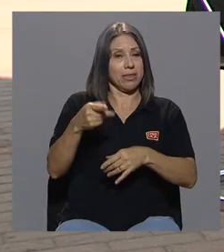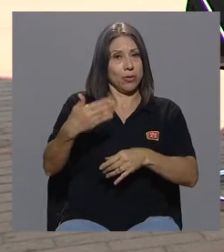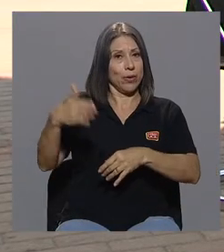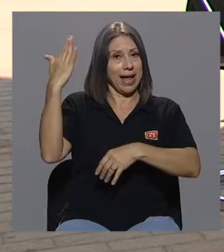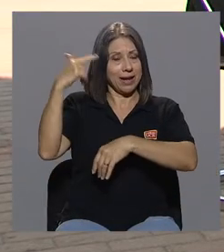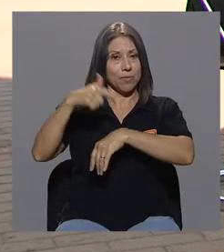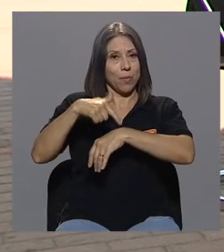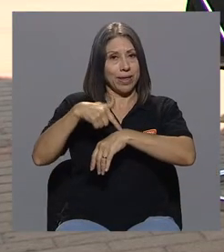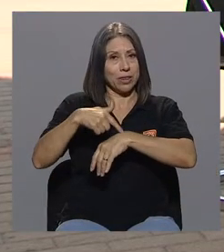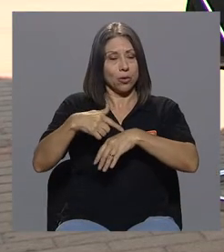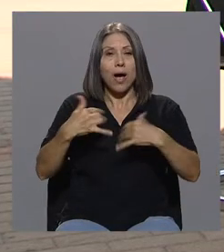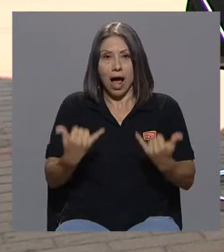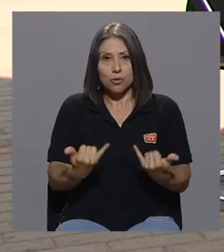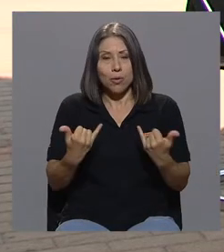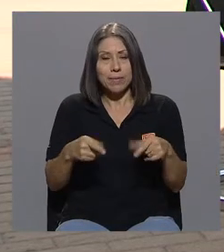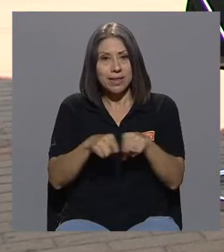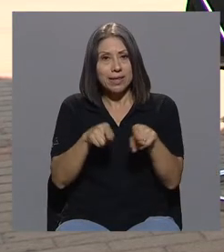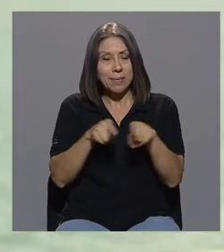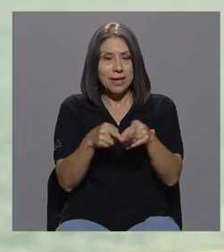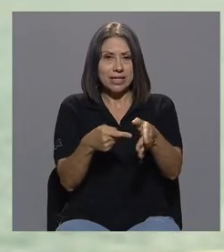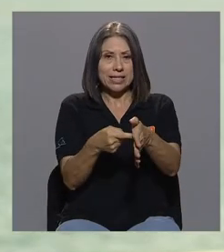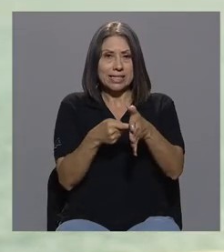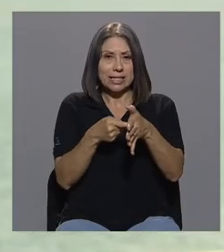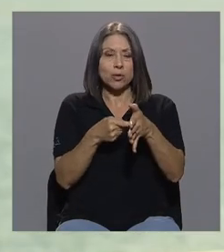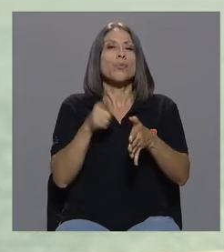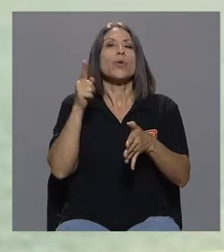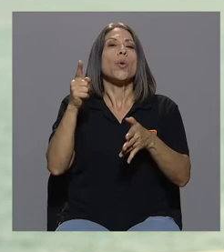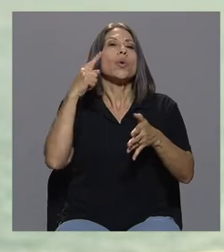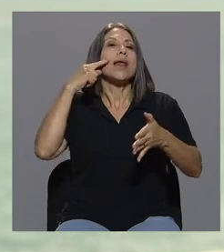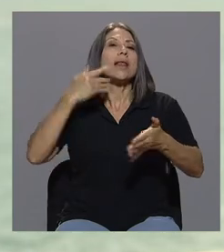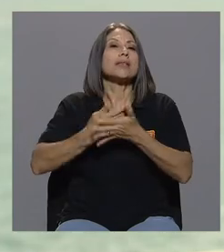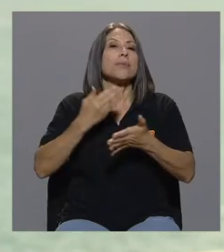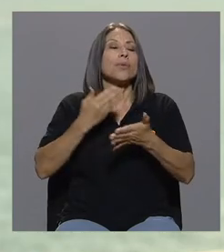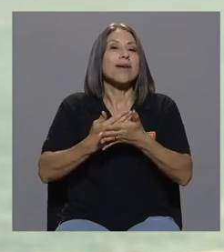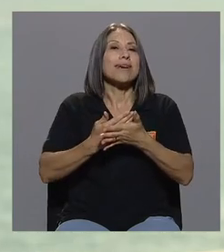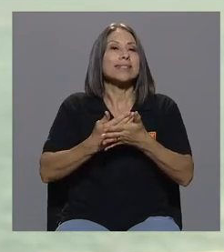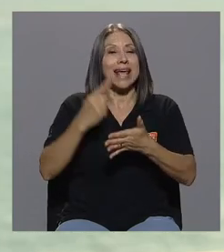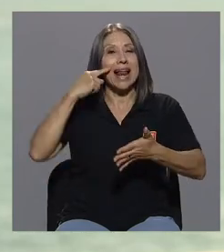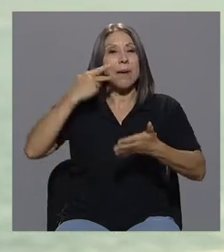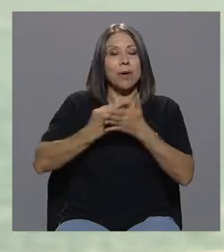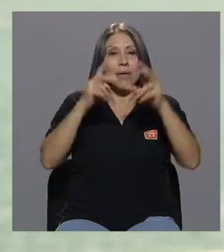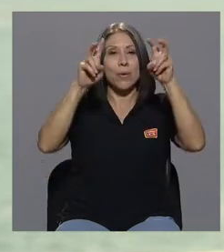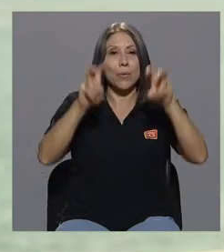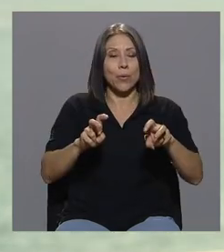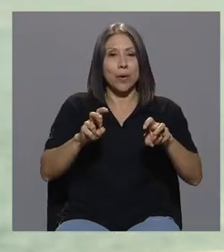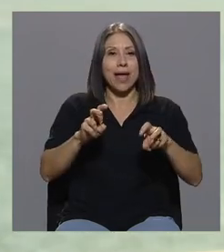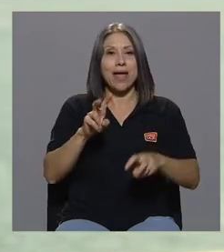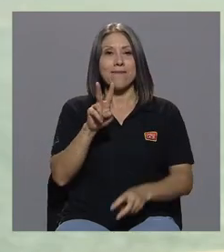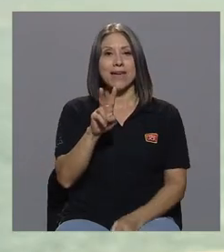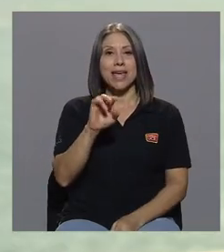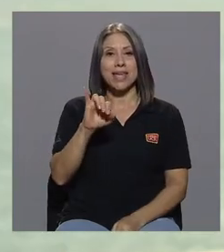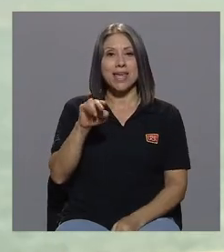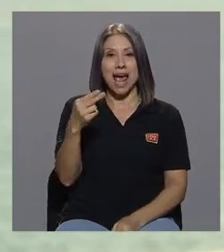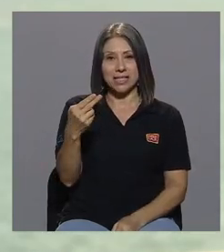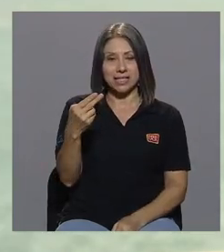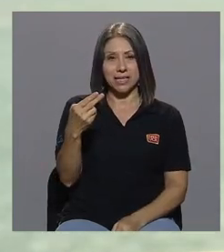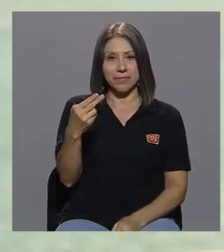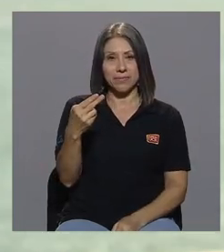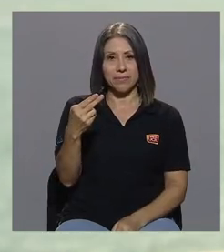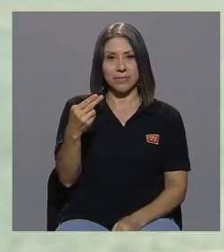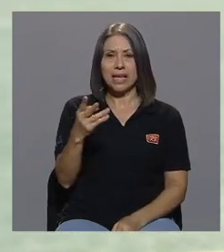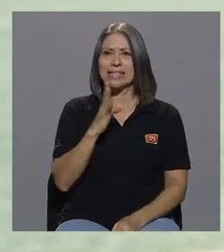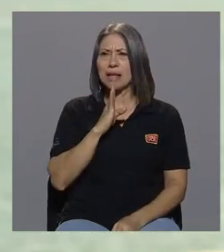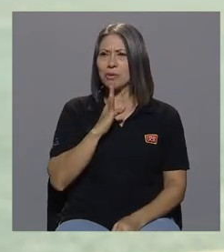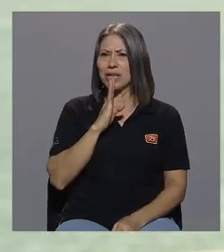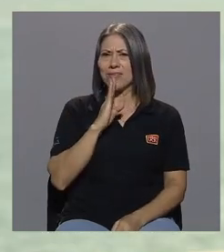actualmente. Y una de las pruebas que mandaban era la prueba del VIH. Estamos hablando de casi 30